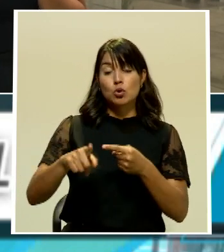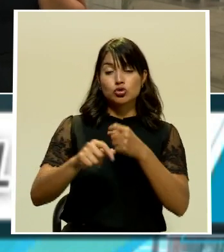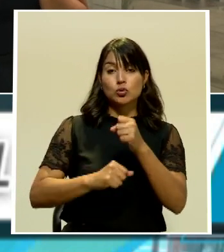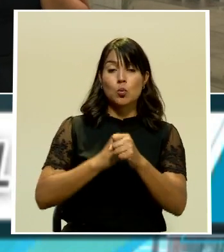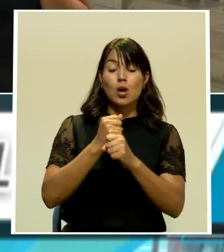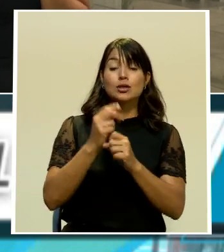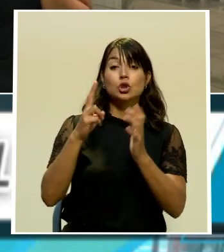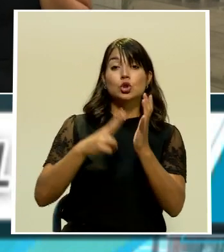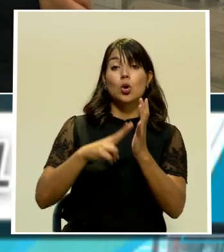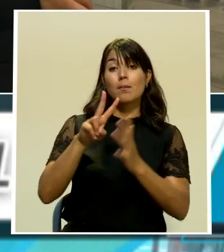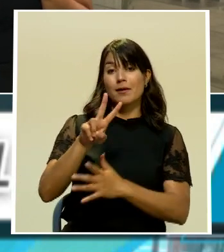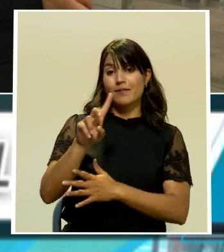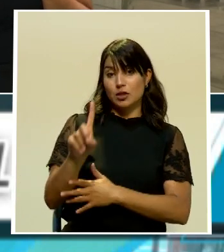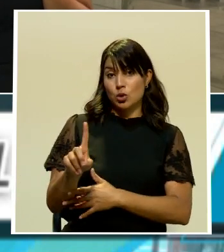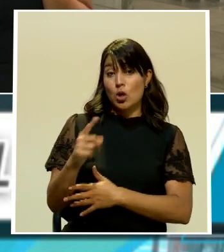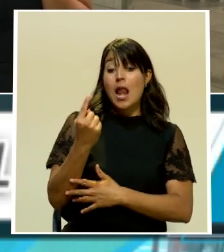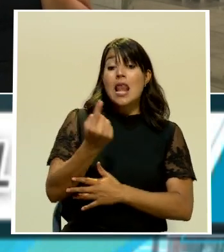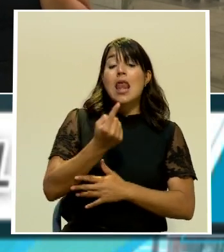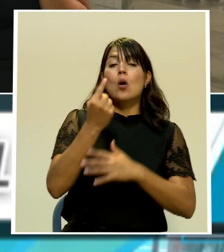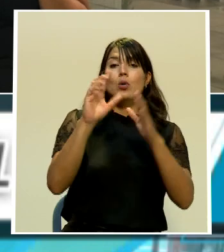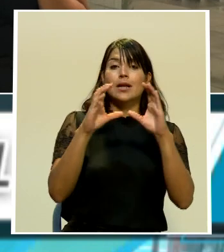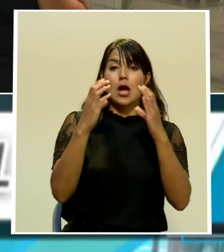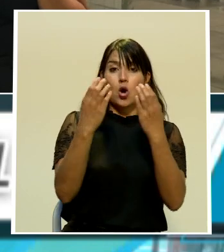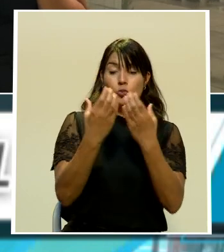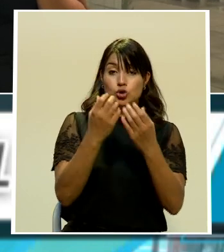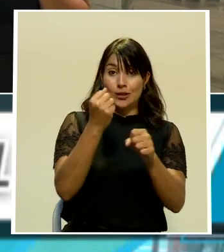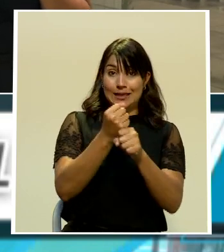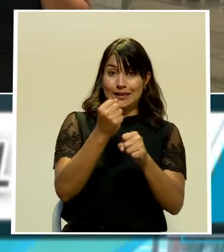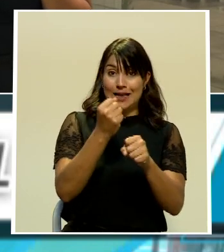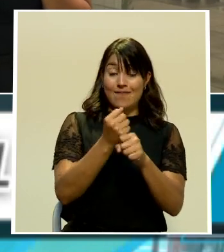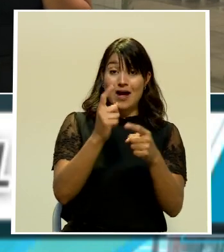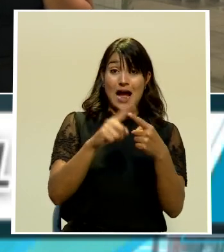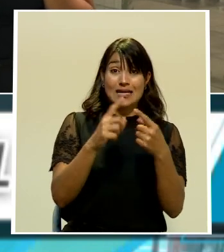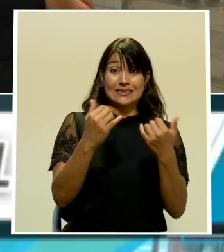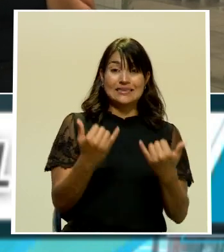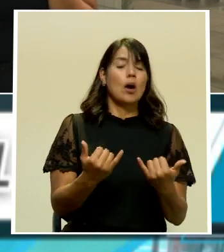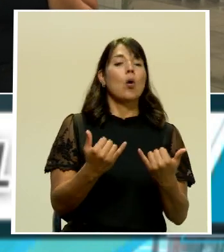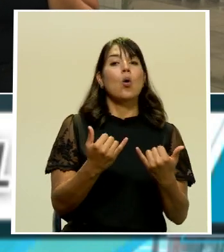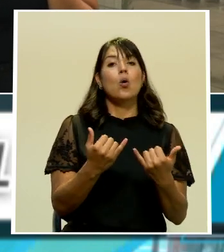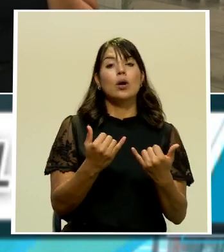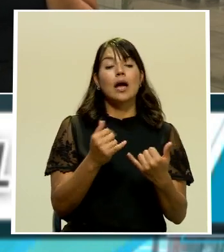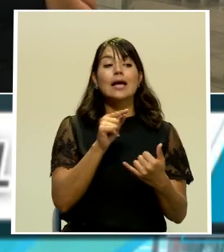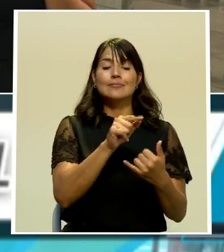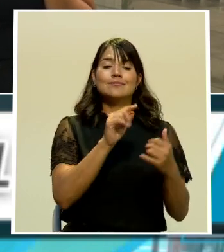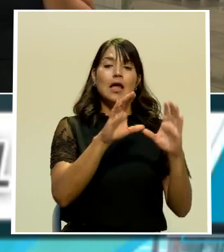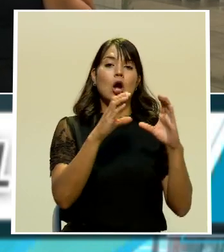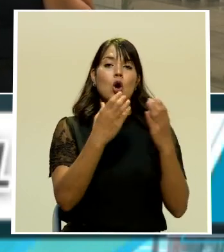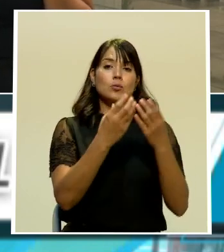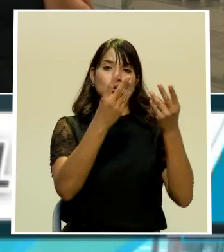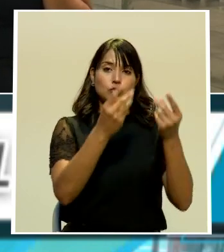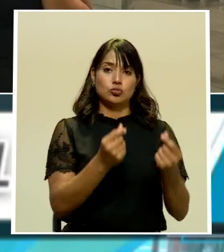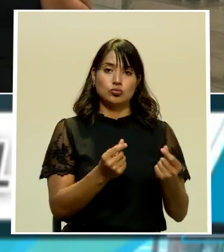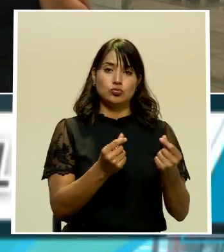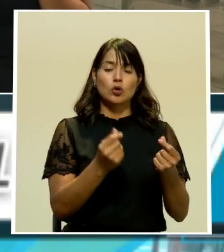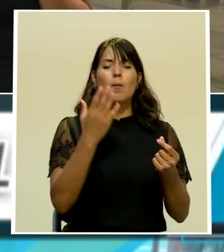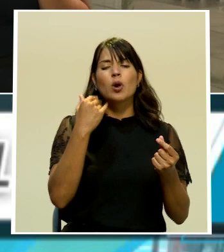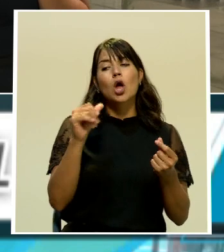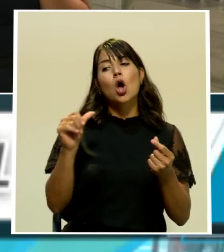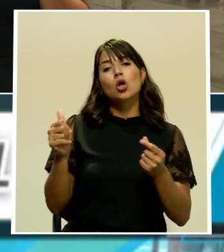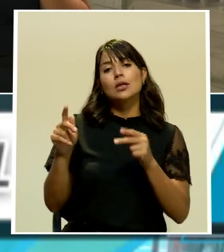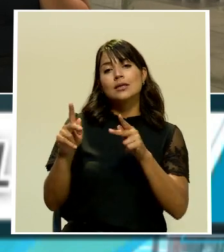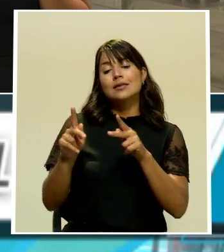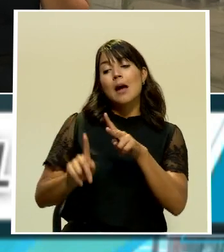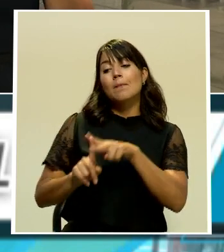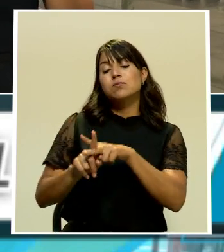es la única comisión que está trabajando hasta hoy debido a los nuevos casos de COVID-19 que se confirmaron acá en el Congreso y eso por supuesto que lo vamos a estar